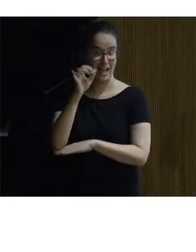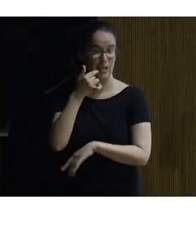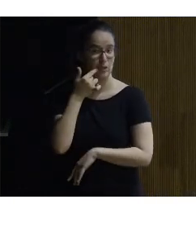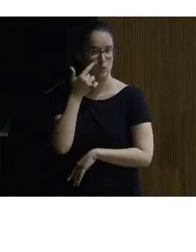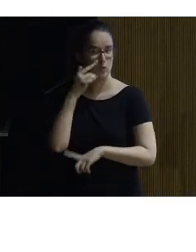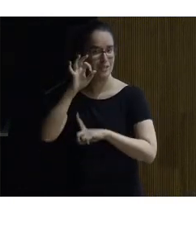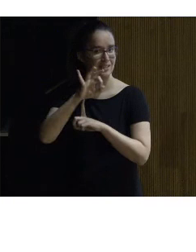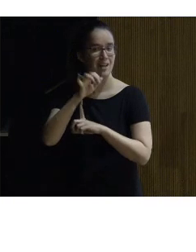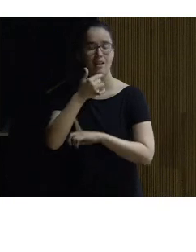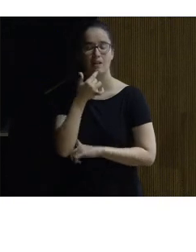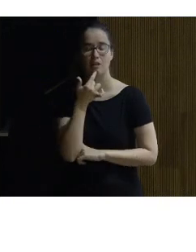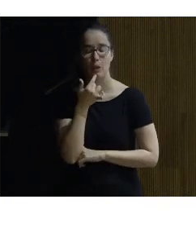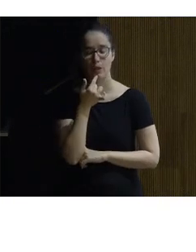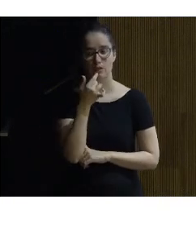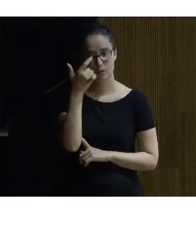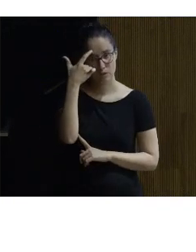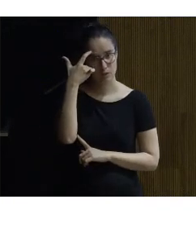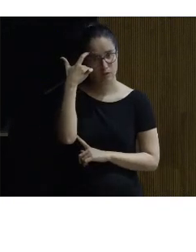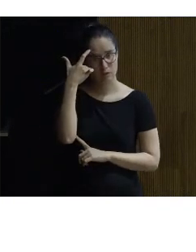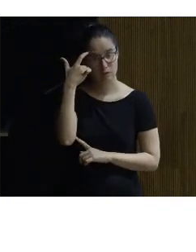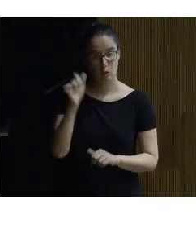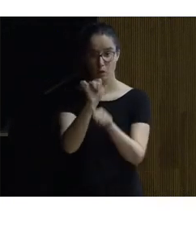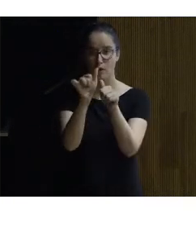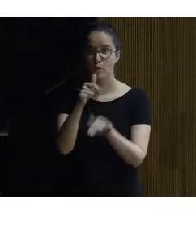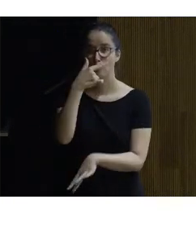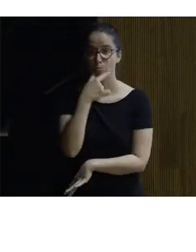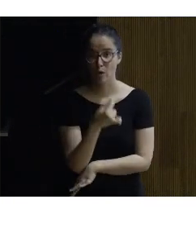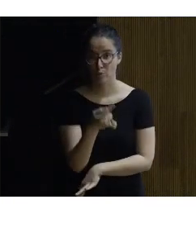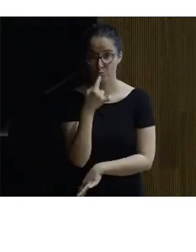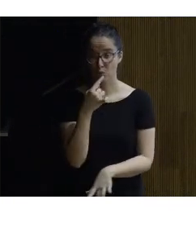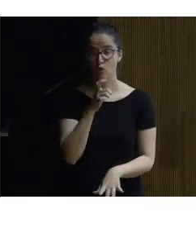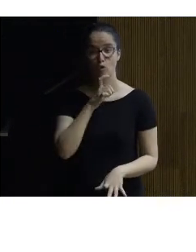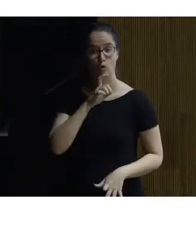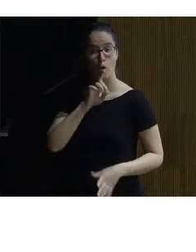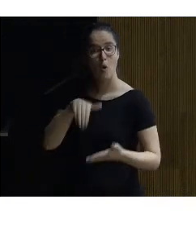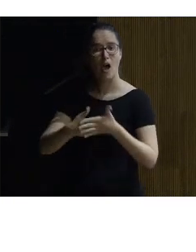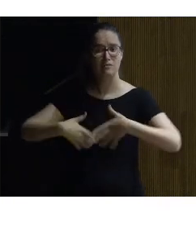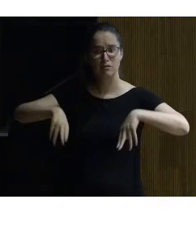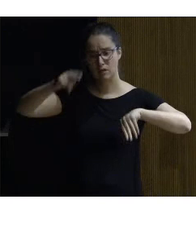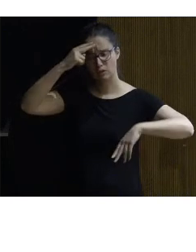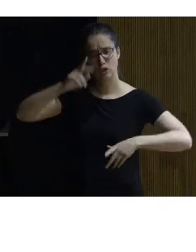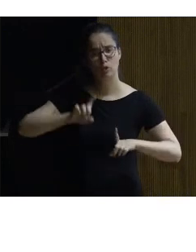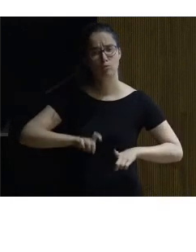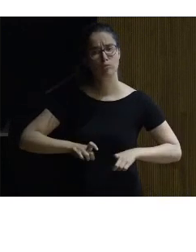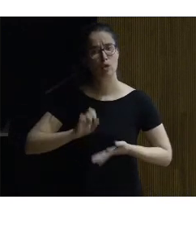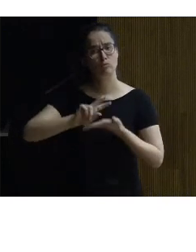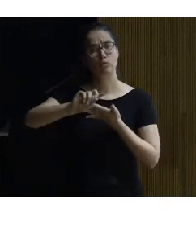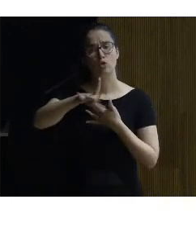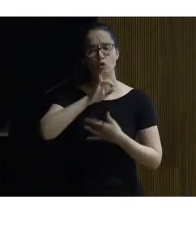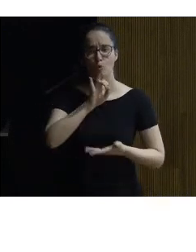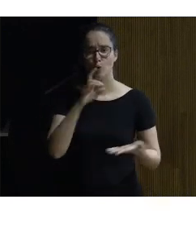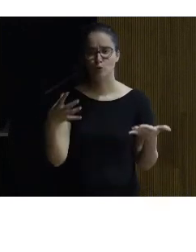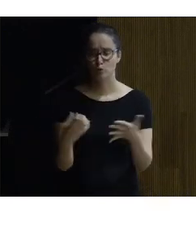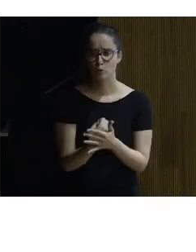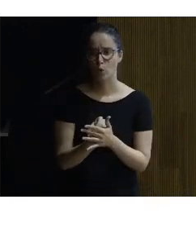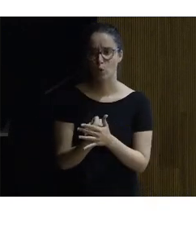ves que te indica de una manera muy sencilla como llegar al castillo ¿no? y ver por cierto como está todo